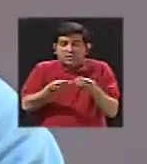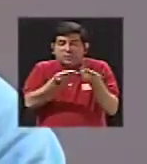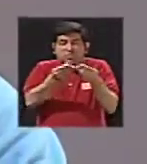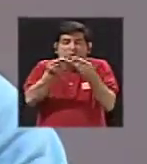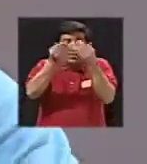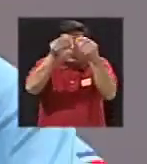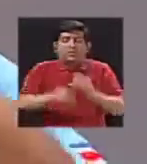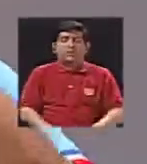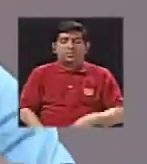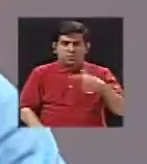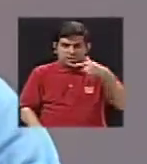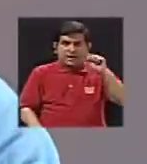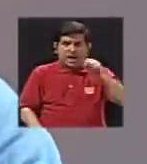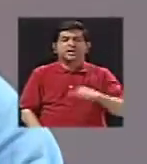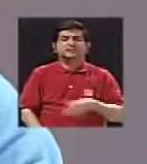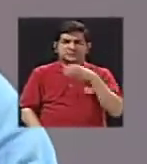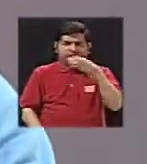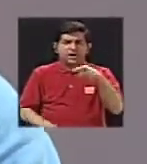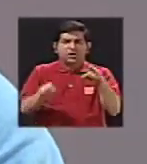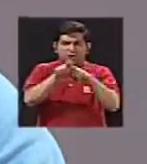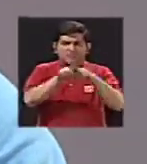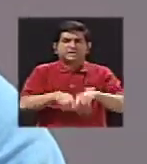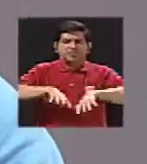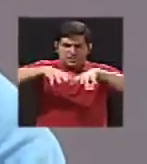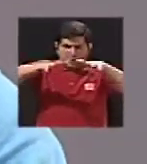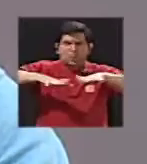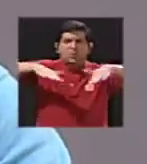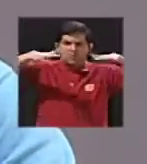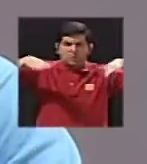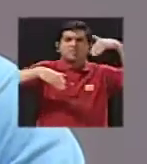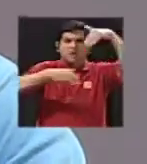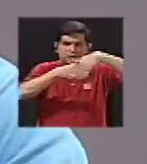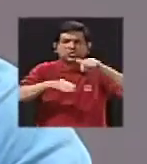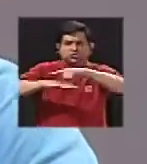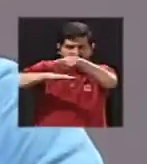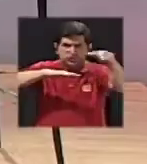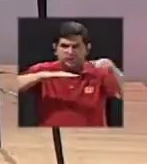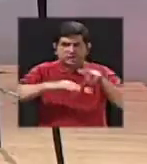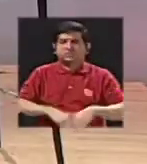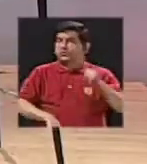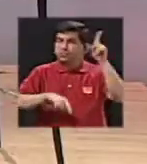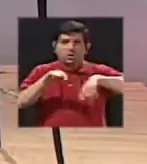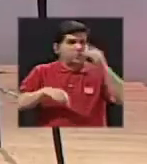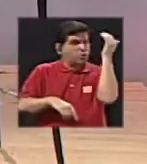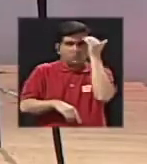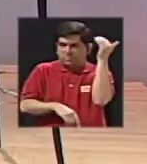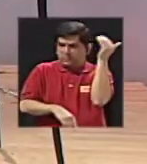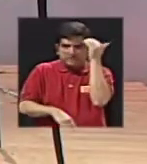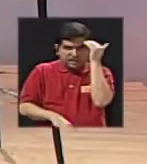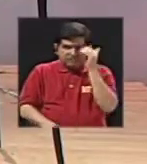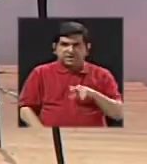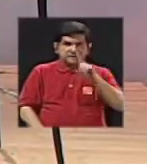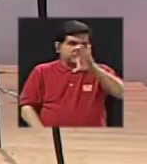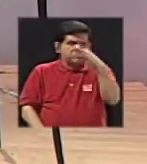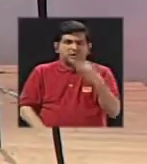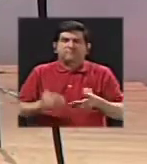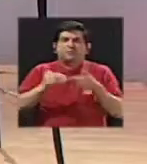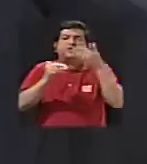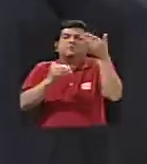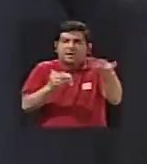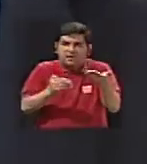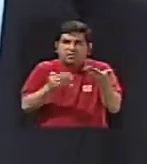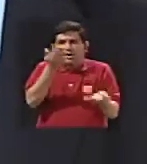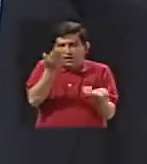están calientes e inclusive se dan tsunamis dentro del lago. Y es imposible prever de ninguna forma cuándo va